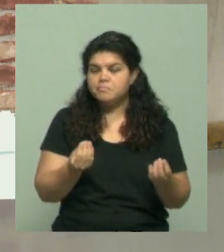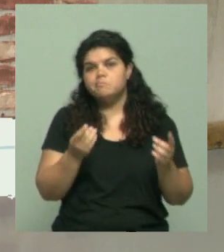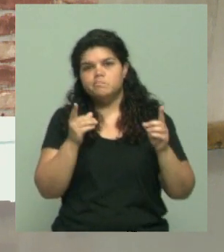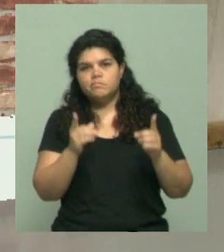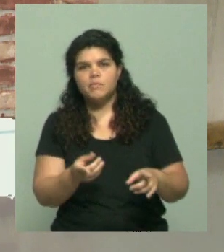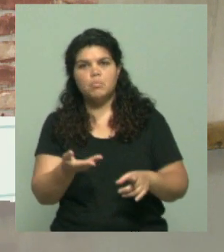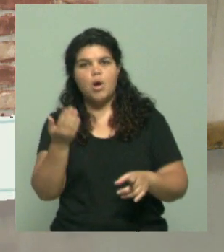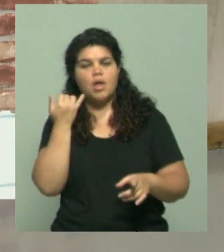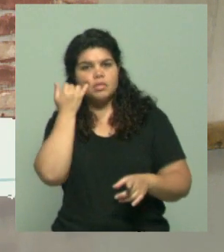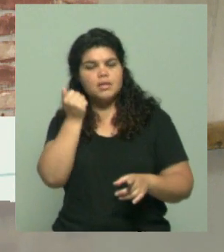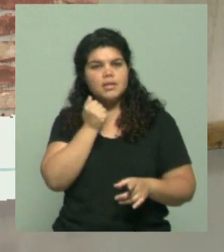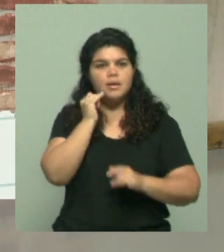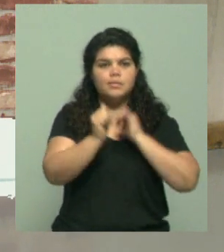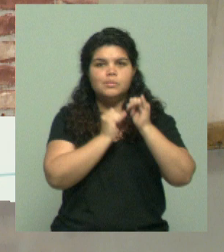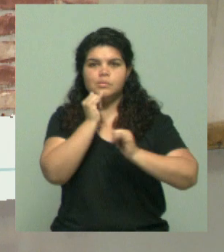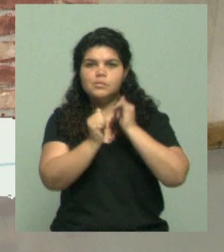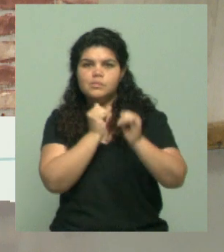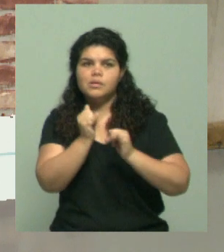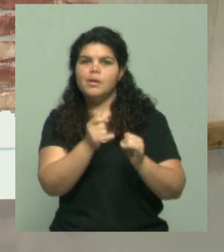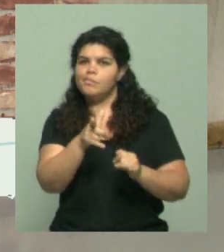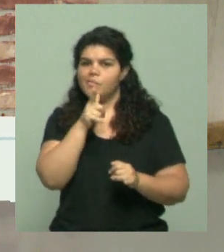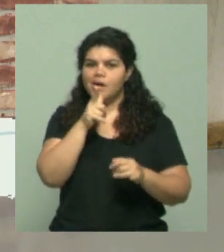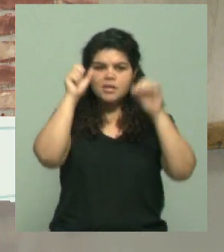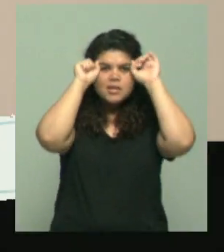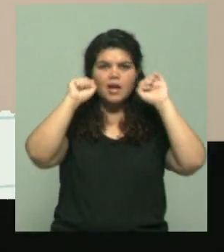posibilidad de que saliera de ese puesto de Canciller?